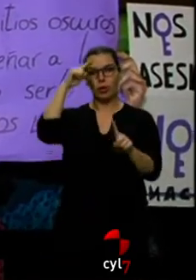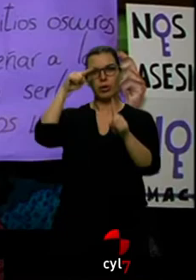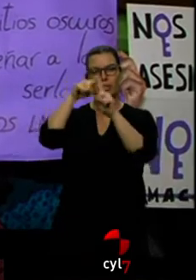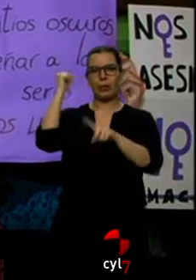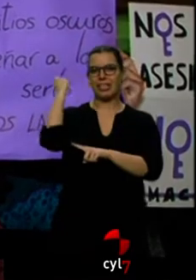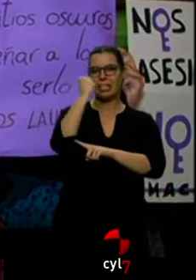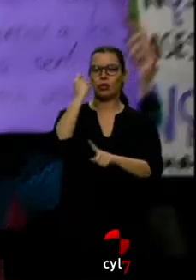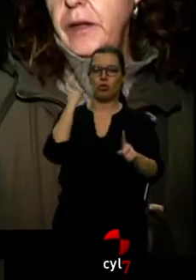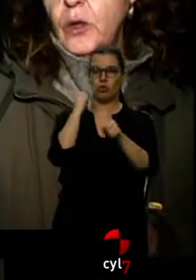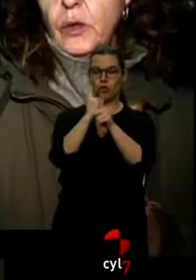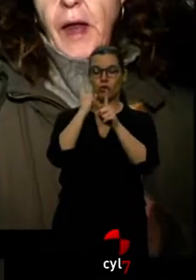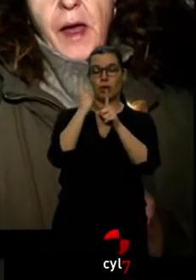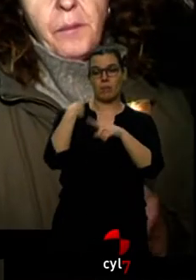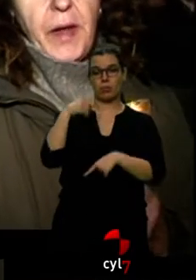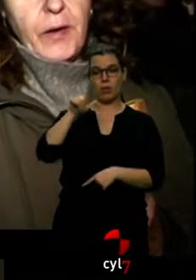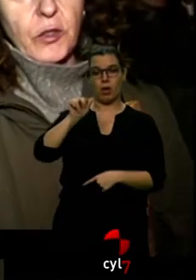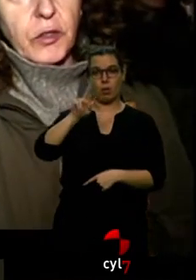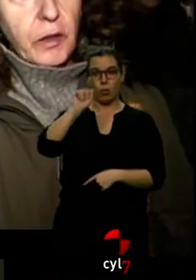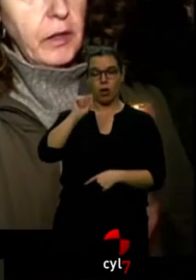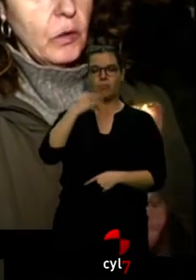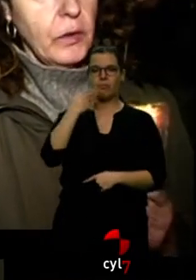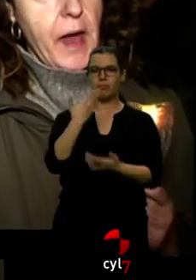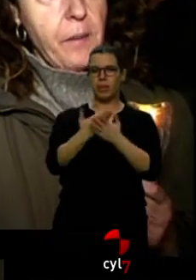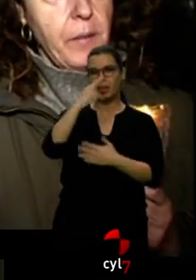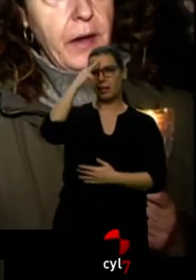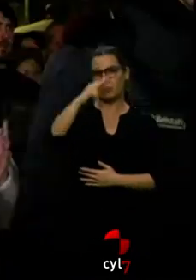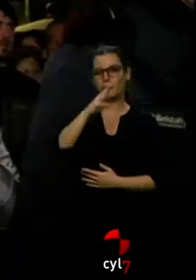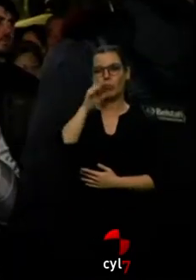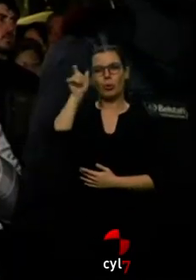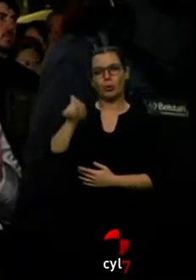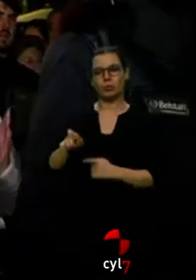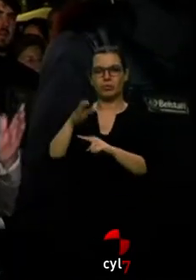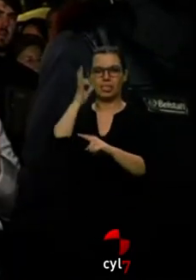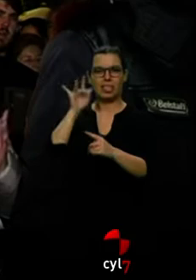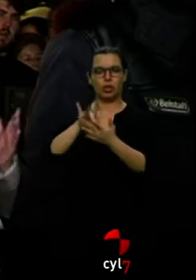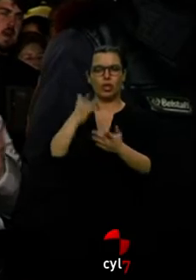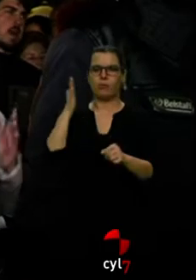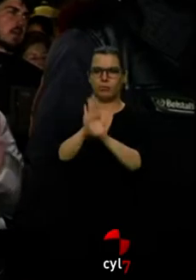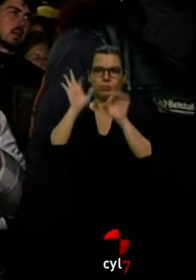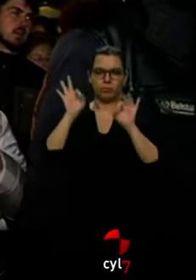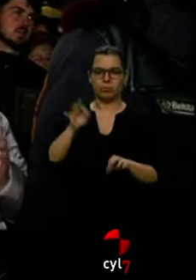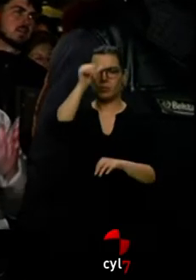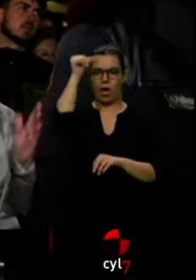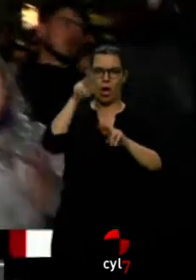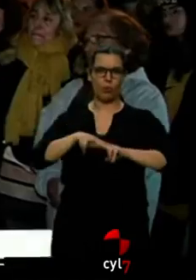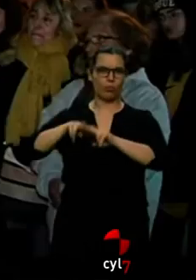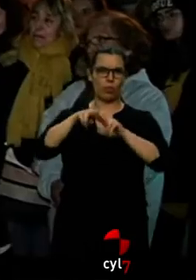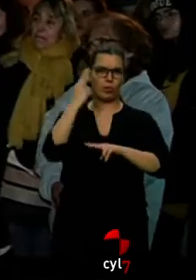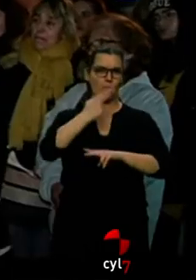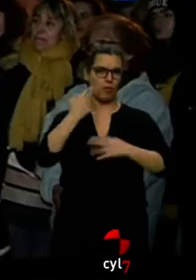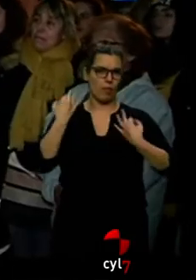asesinato de Laura. Pidieron respeto para la víctima que fue agredida sexualmente, tal y como confirmó la autopsia.